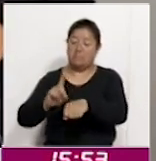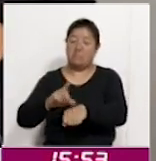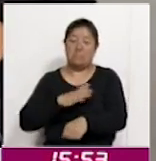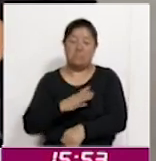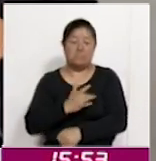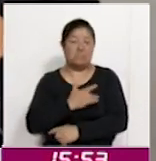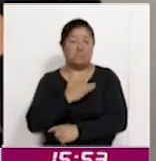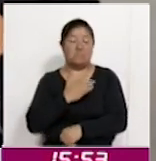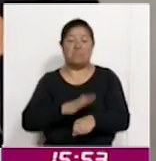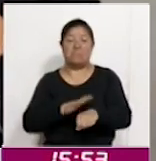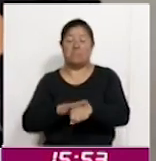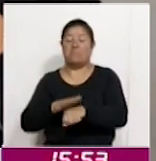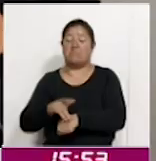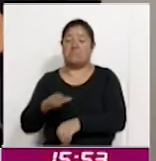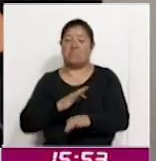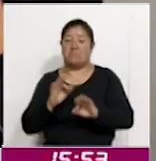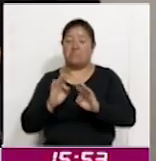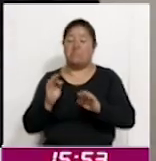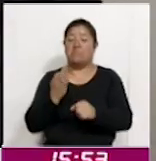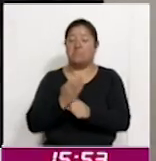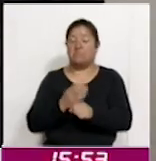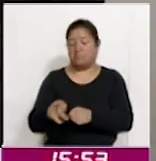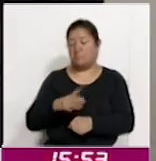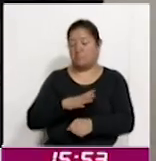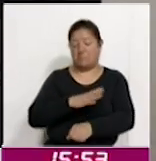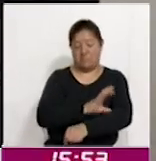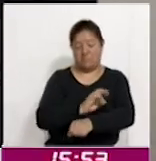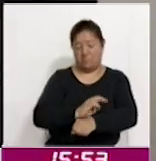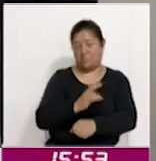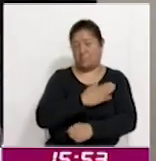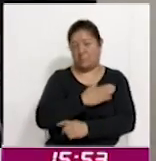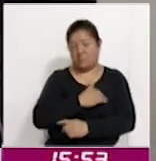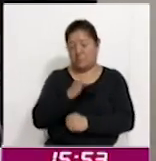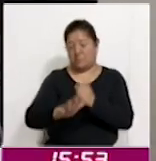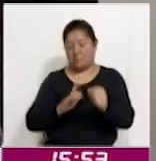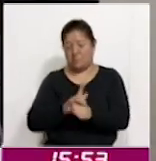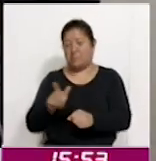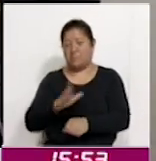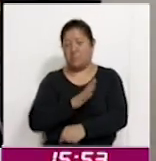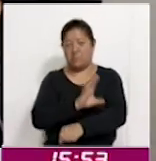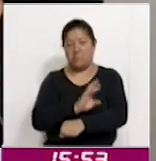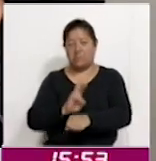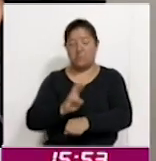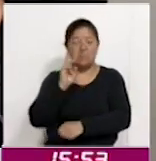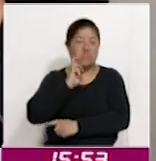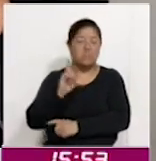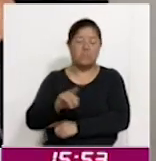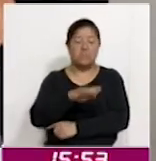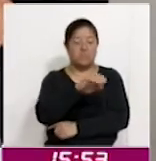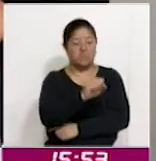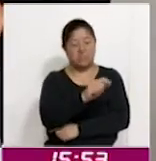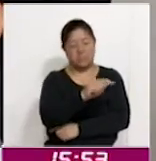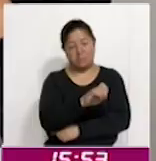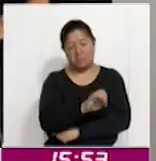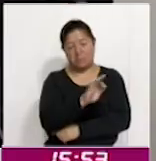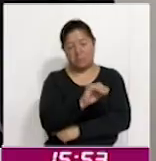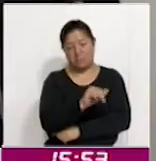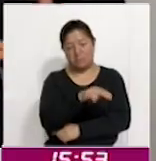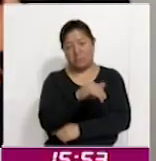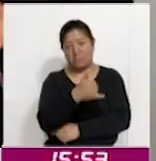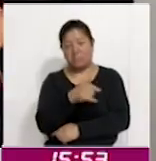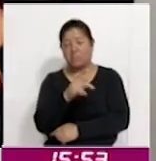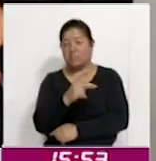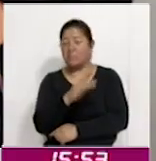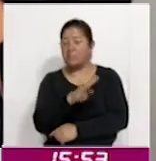estamos en la Coordinación de Bienestar Animal, justamente con la coordinadora Stephanie Pérez Bustamante, que nos va a compartir algunas